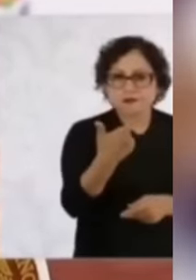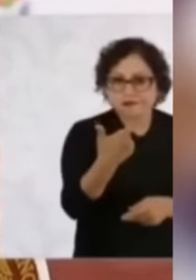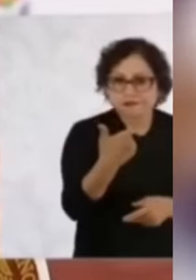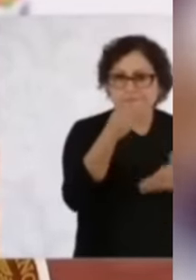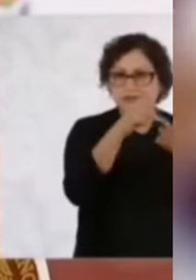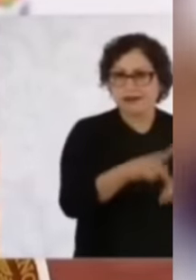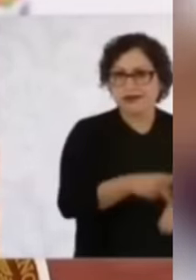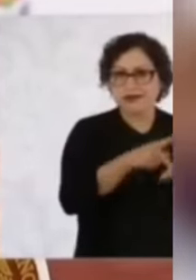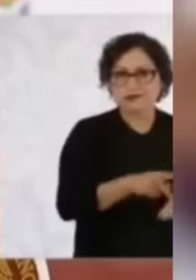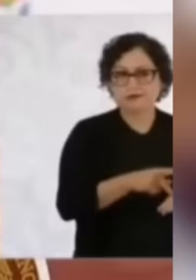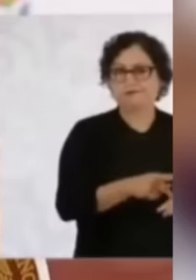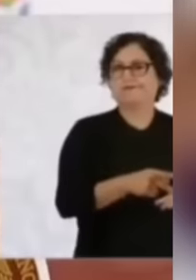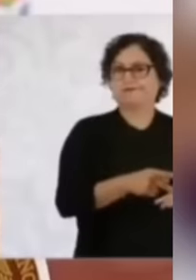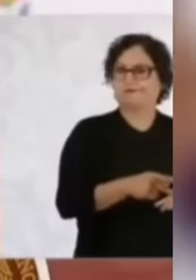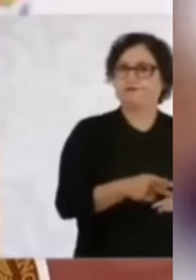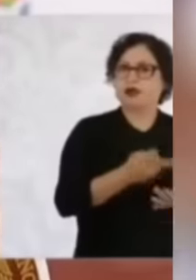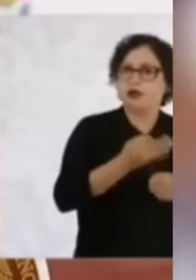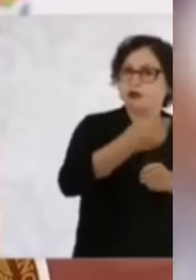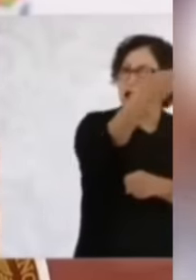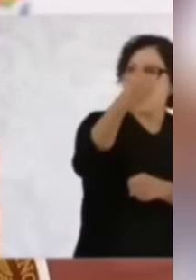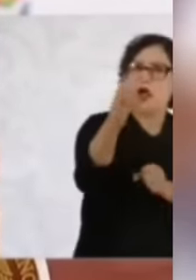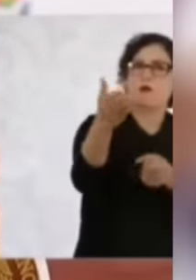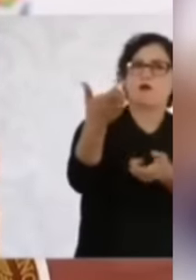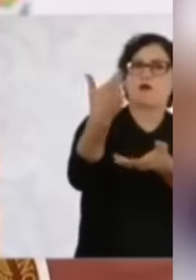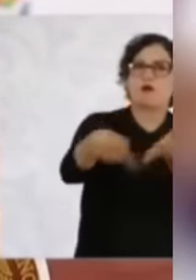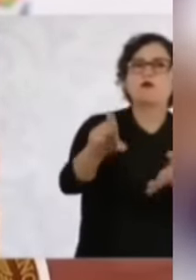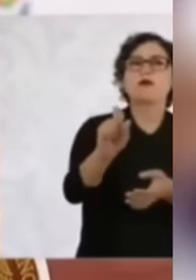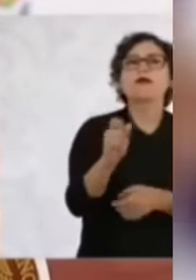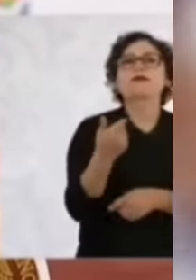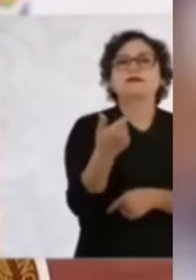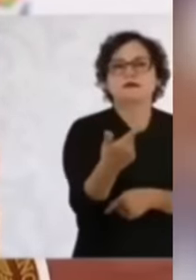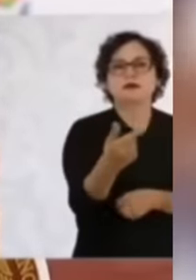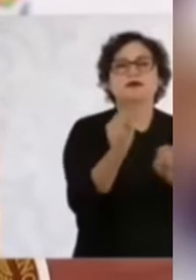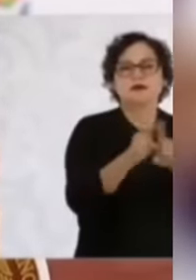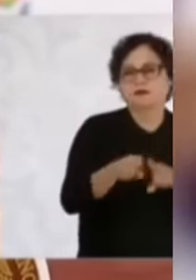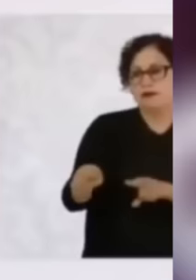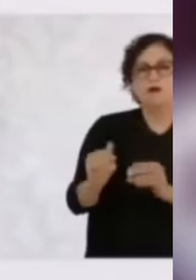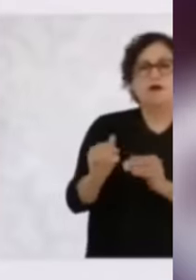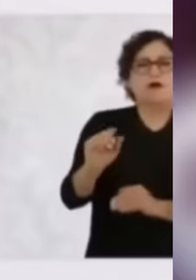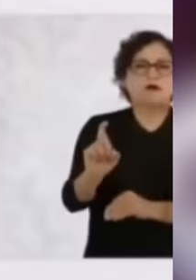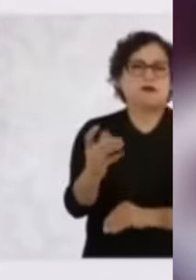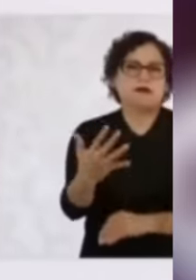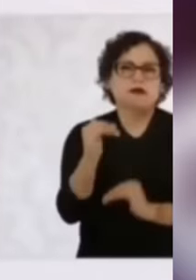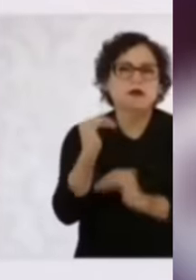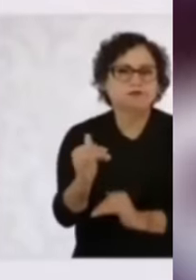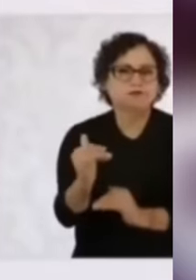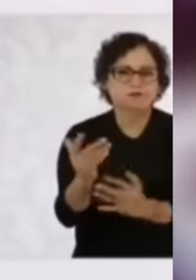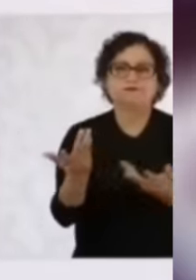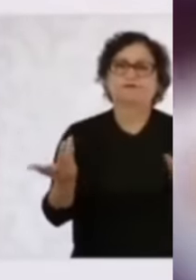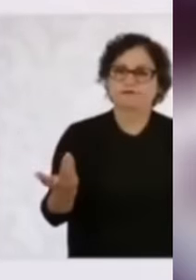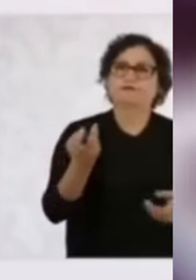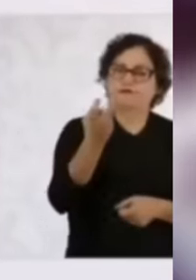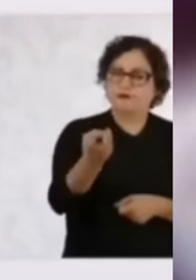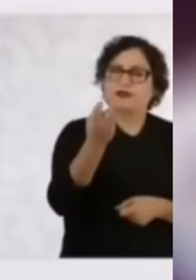nosotros queremos que si lo estamos comprando a 27, pues se pueda vender en las tiendas de bienestar a 35 pesos. Entonces, es un